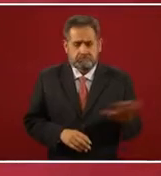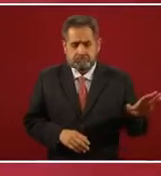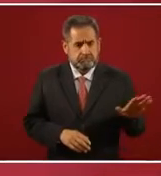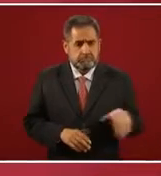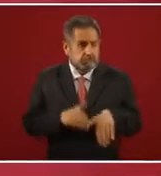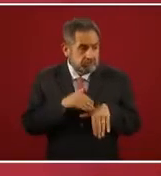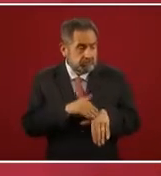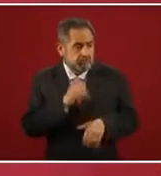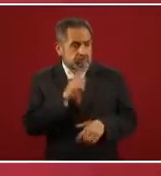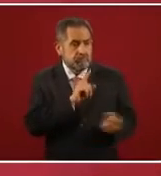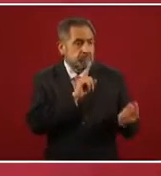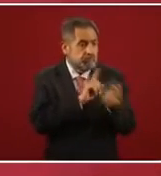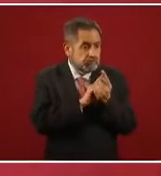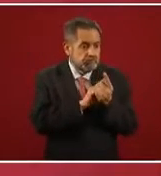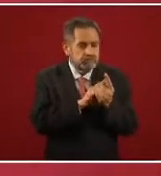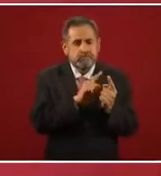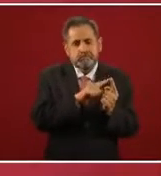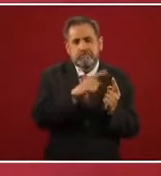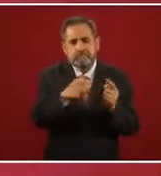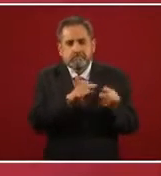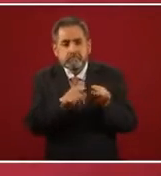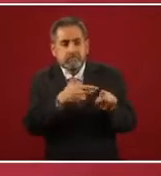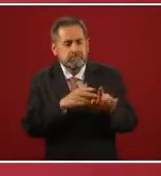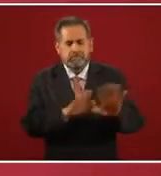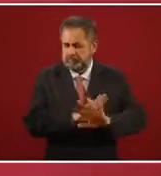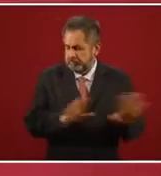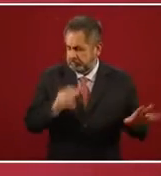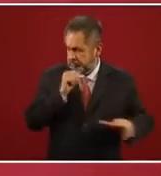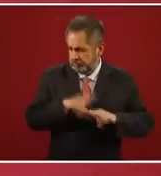qué recibir, ni tú tampoco.